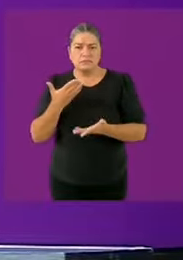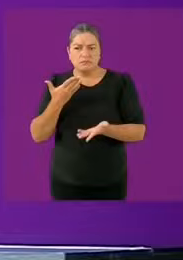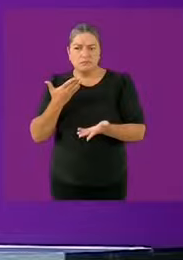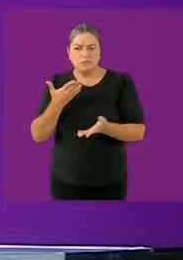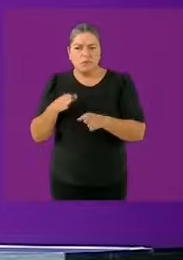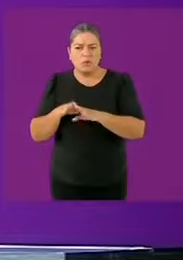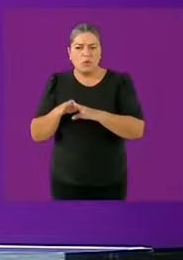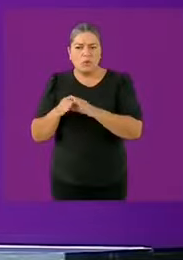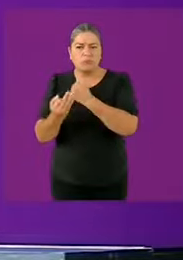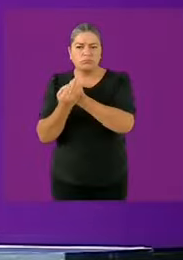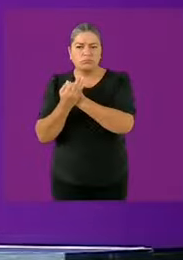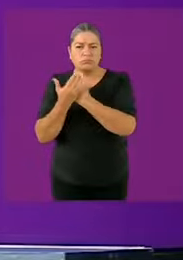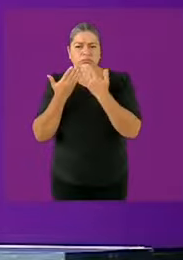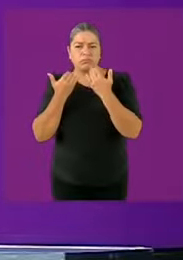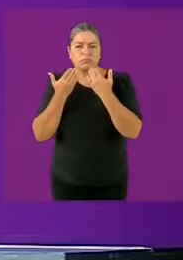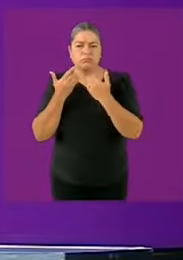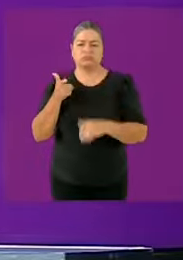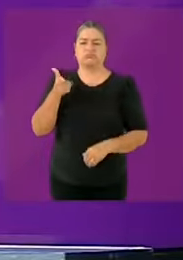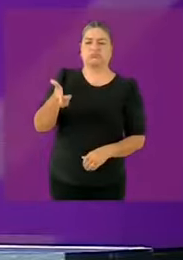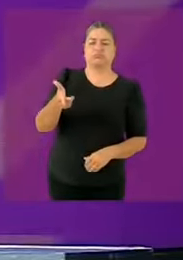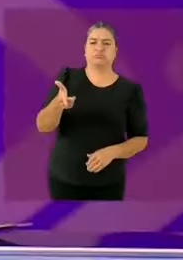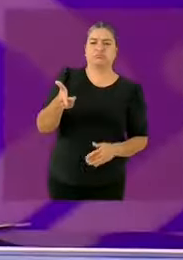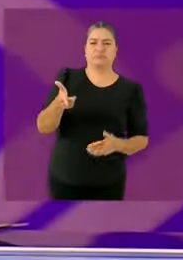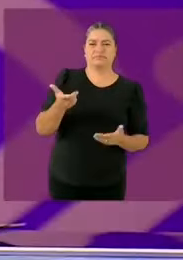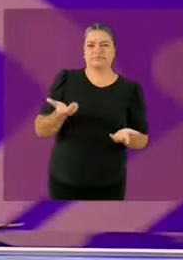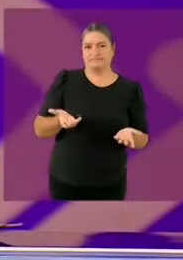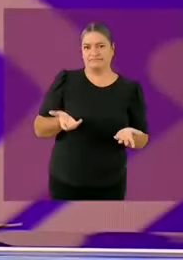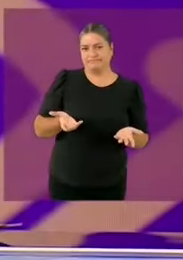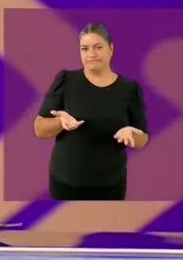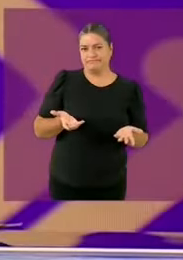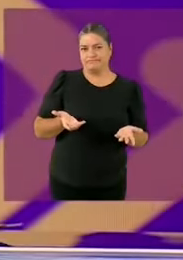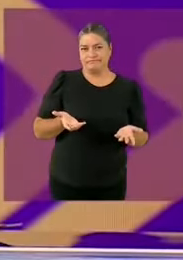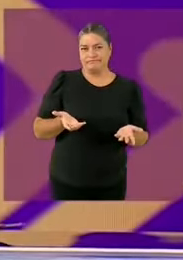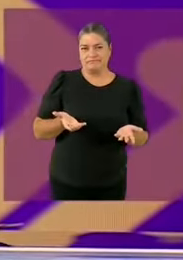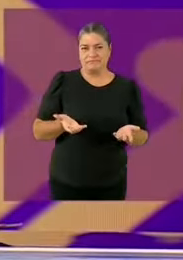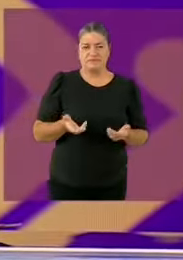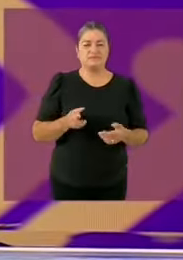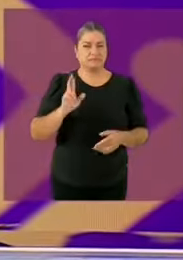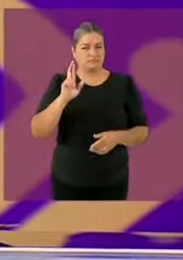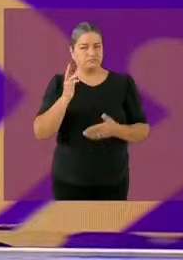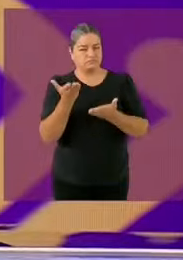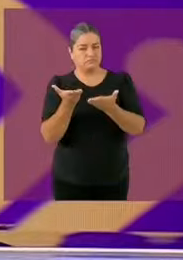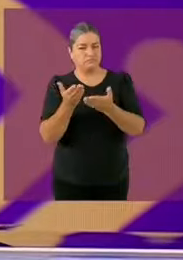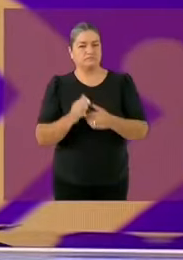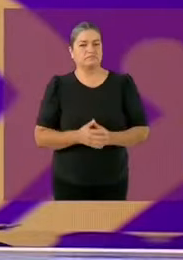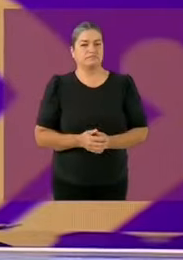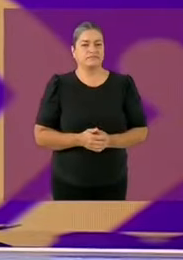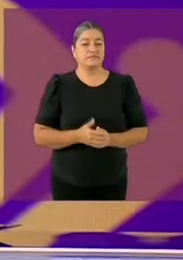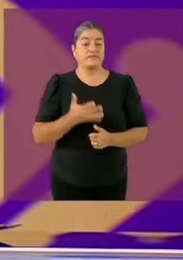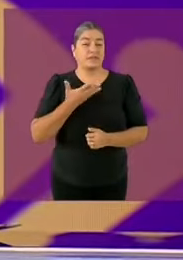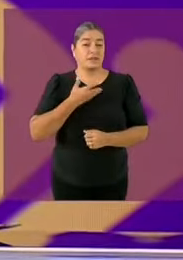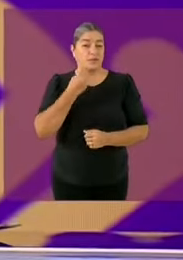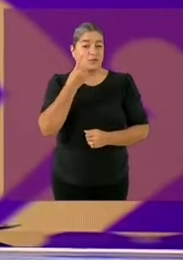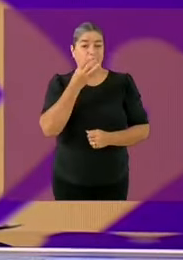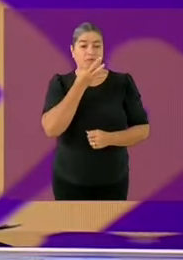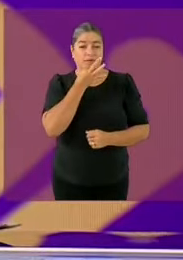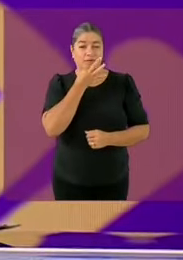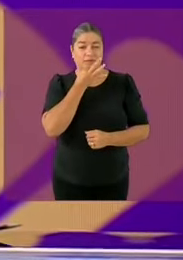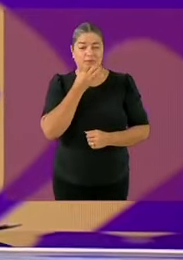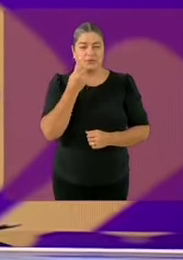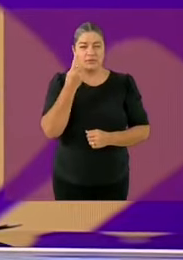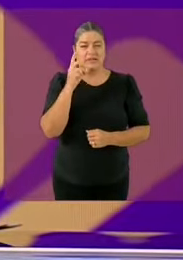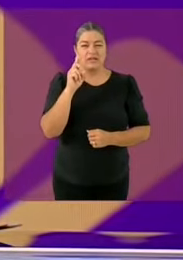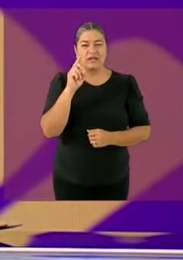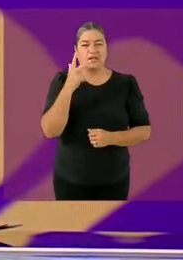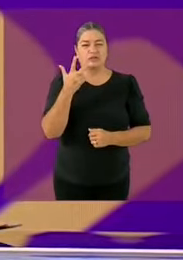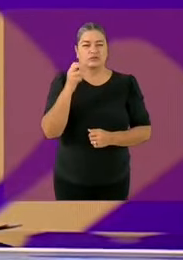o candidatas o chilgales que tienen un minuto 38 tenemos que terminar con el patriarcado tenemos que revalorar el